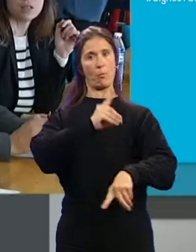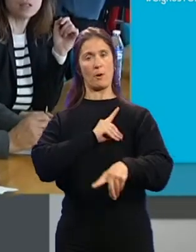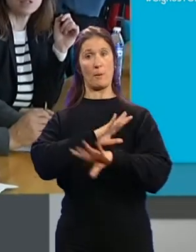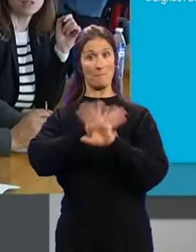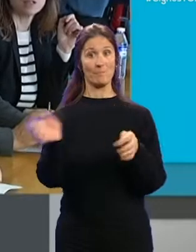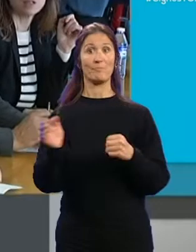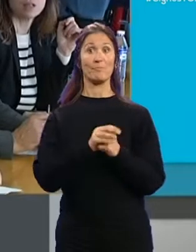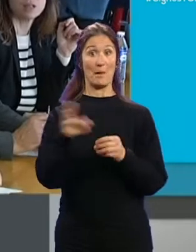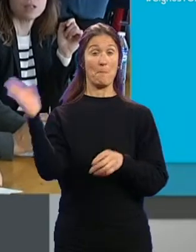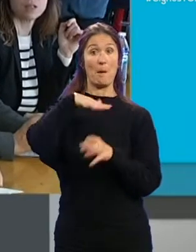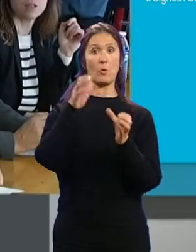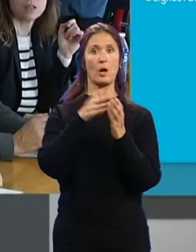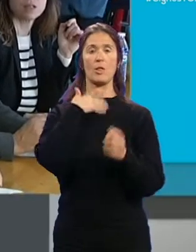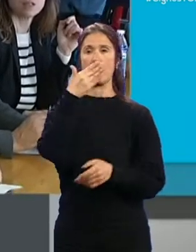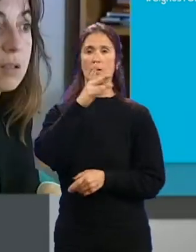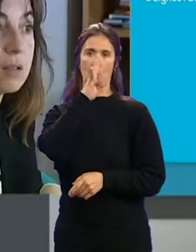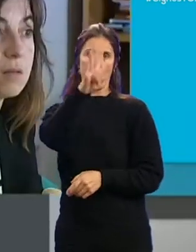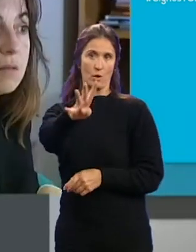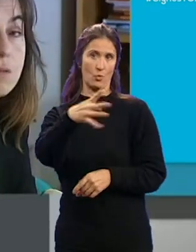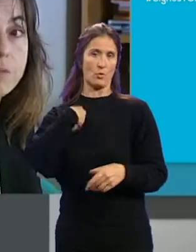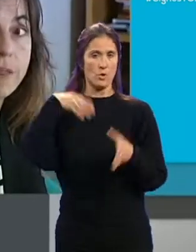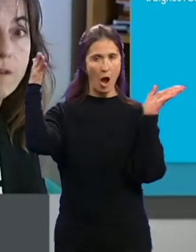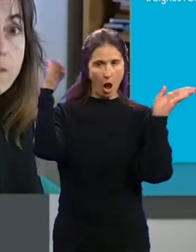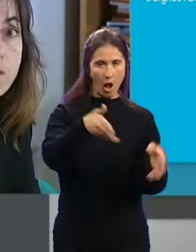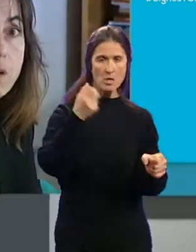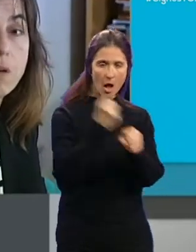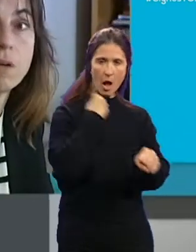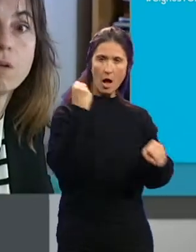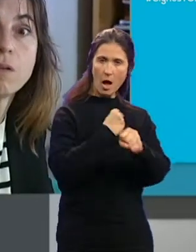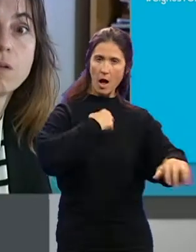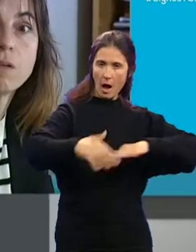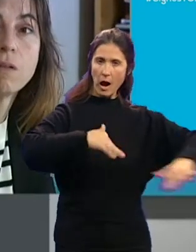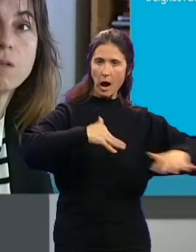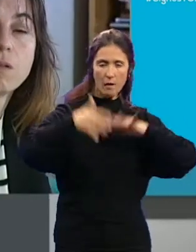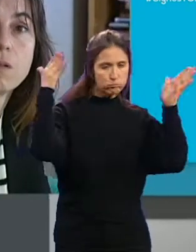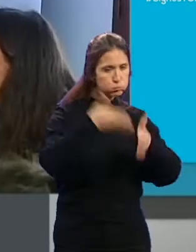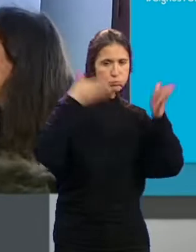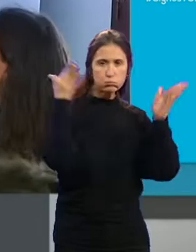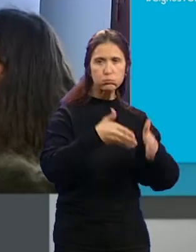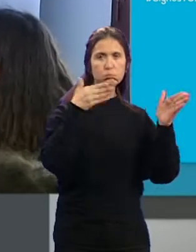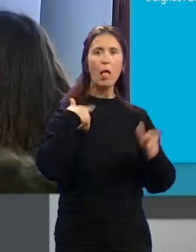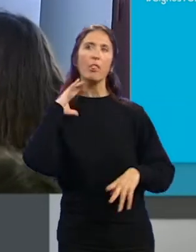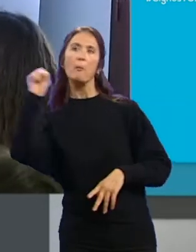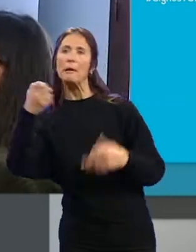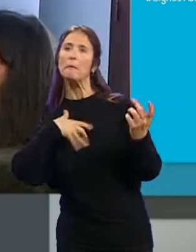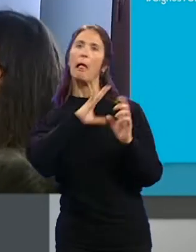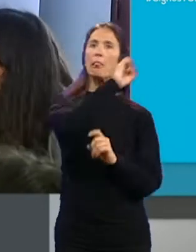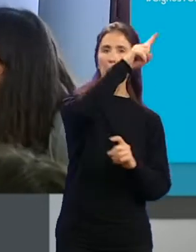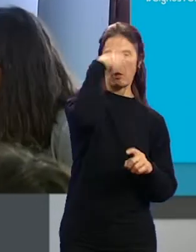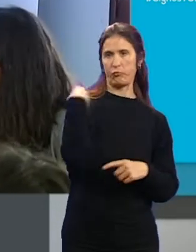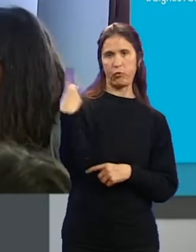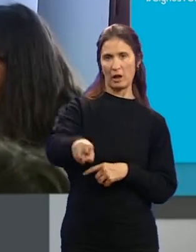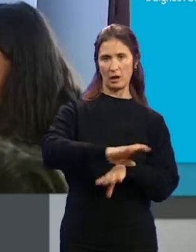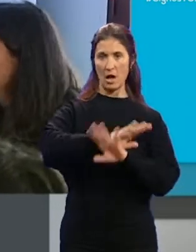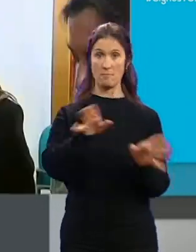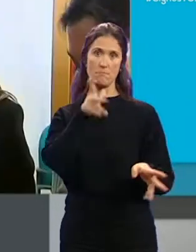Vamos Granada ha expuesto... ...que llevan cuatro años trabajando por Granada... ...exclusivamente desde la ciudad... ...y sin depender ni de Sevilla ni de Madrid. Hemos dado